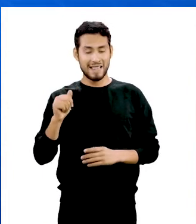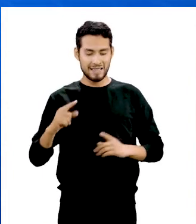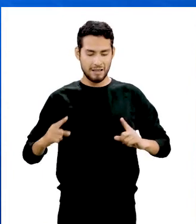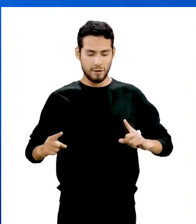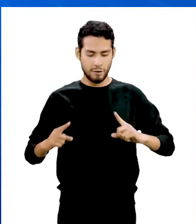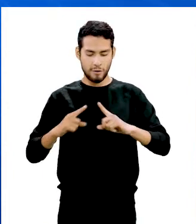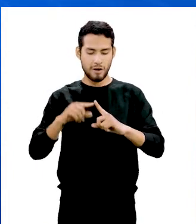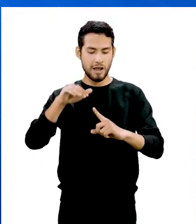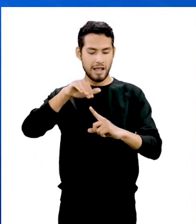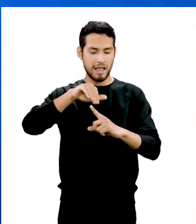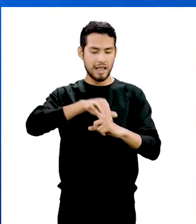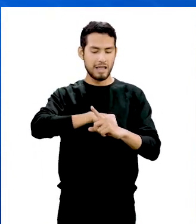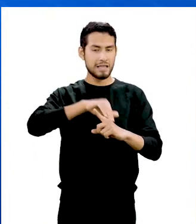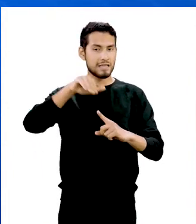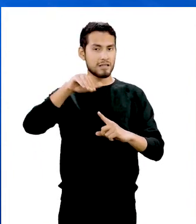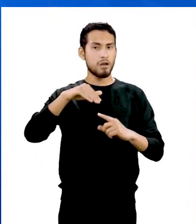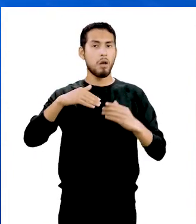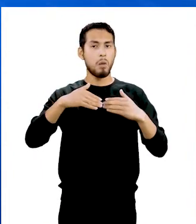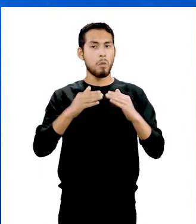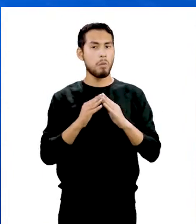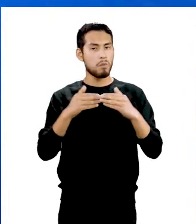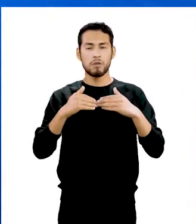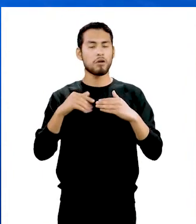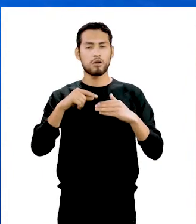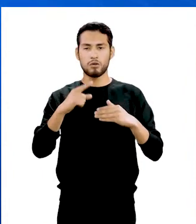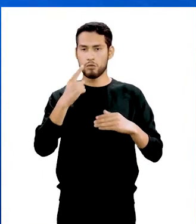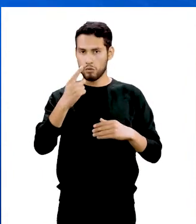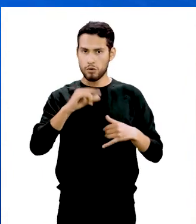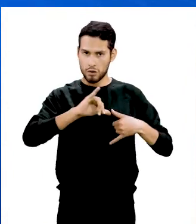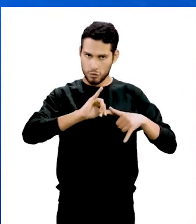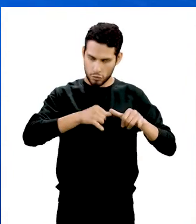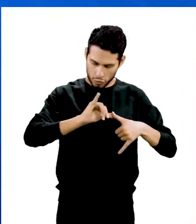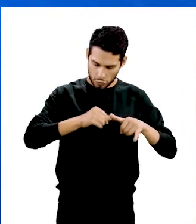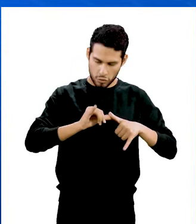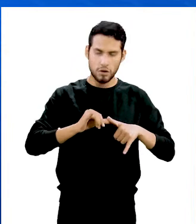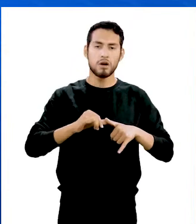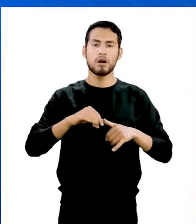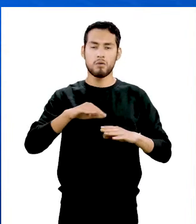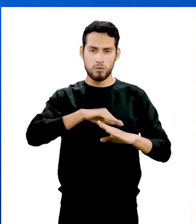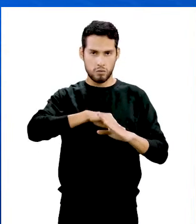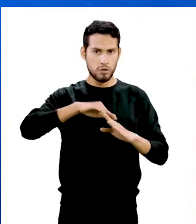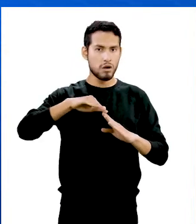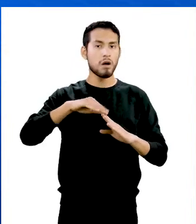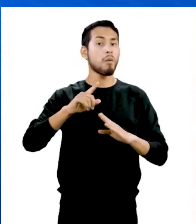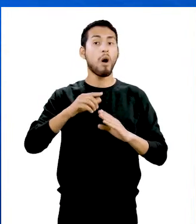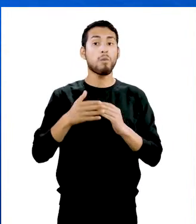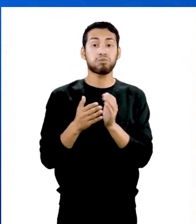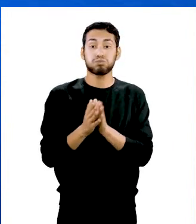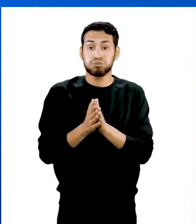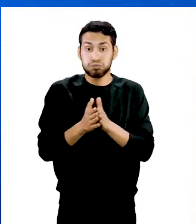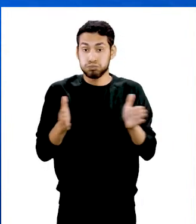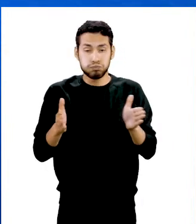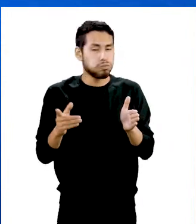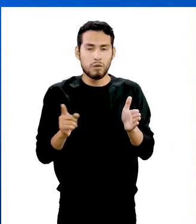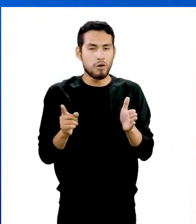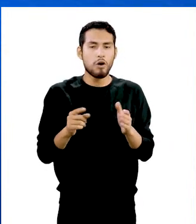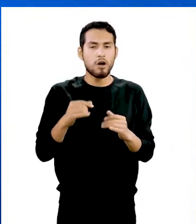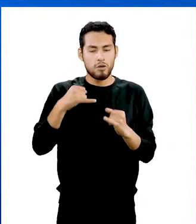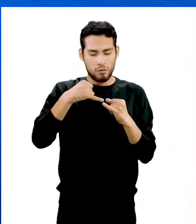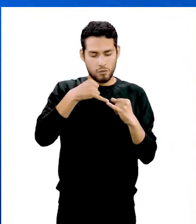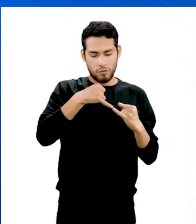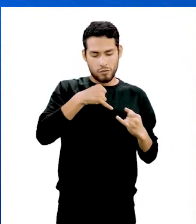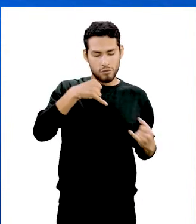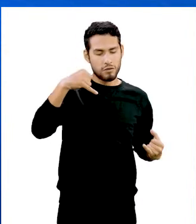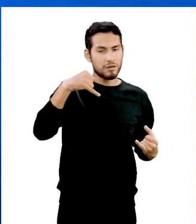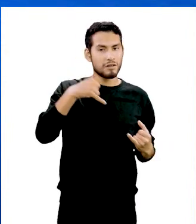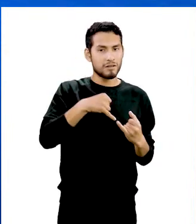es una línea que no se dobla. Tiene una dimensión, tiene longitud, pero no tiene anchura. Ok.